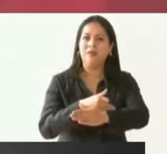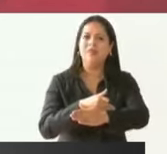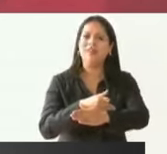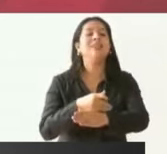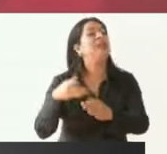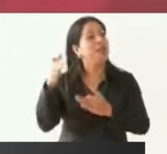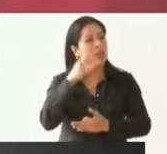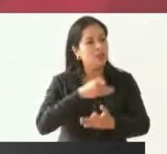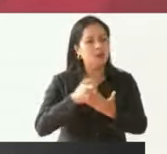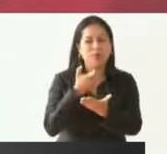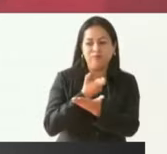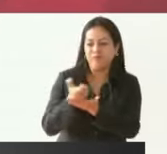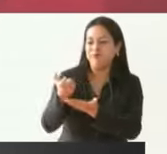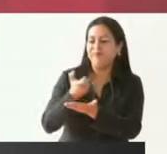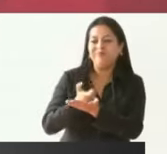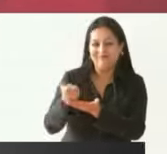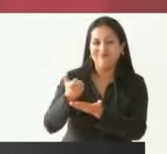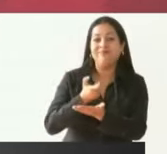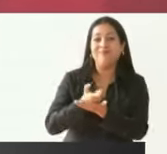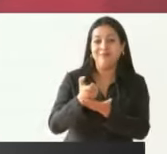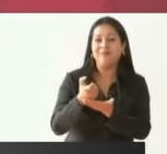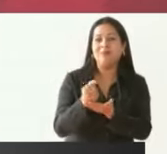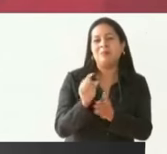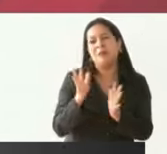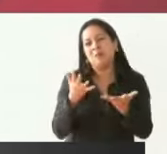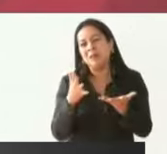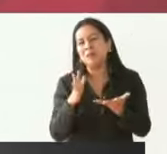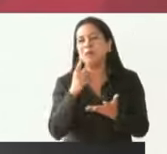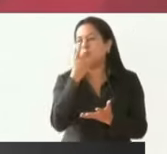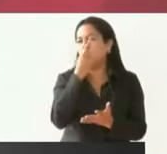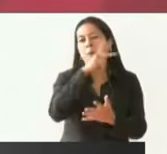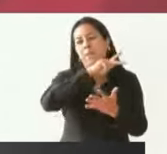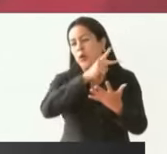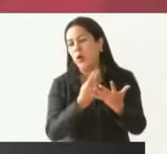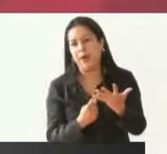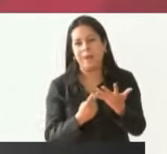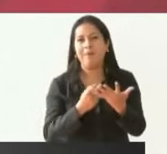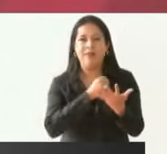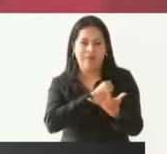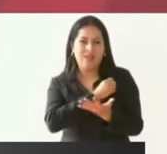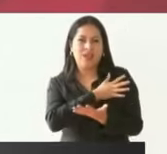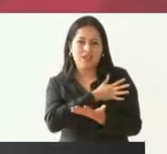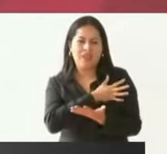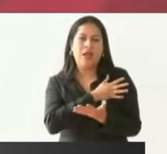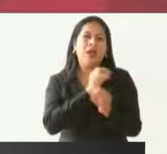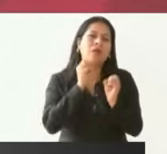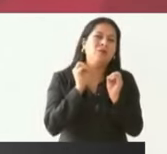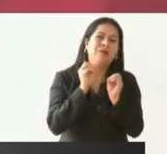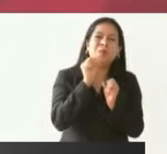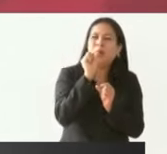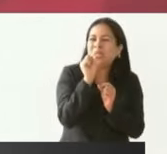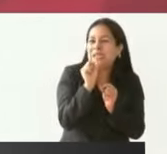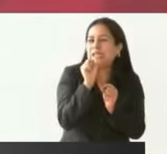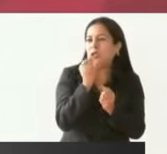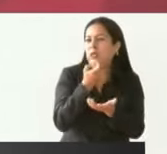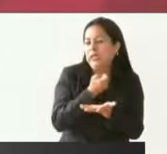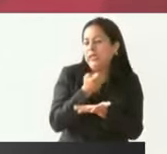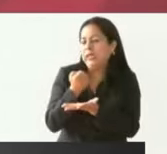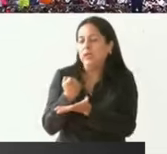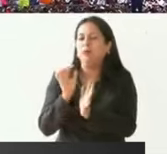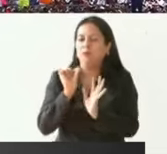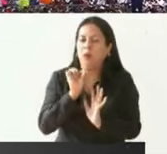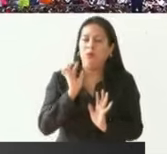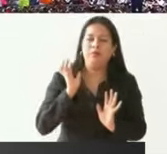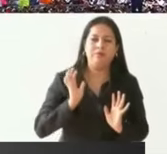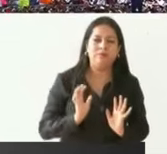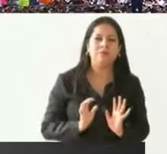llegando un apoyo. Cuando menos un programa de bienestar o una pequeña porción del presupuesto público